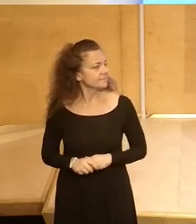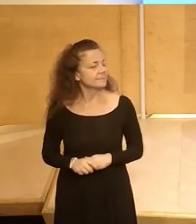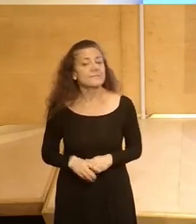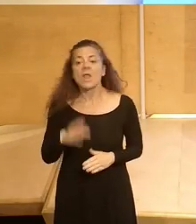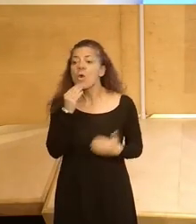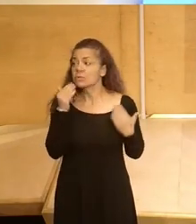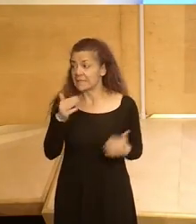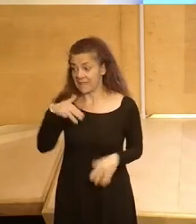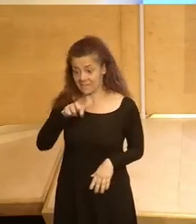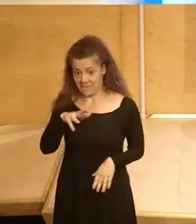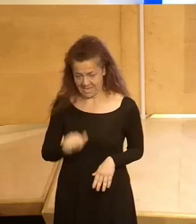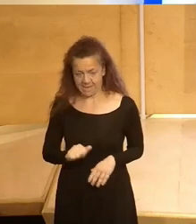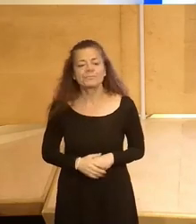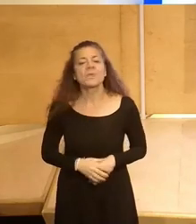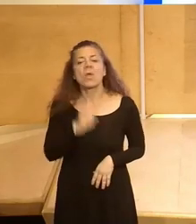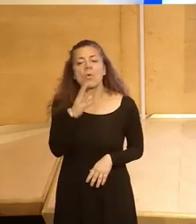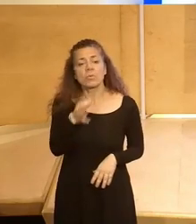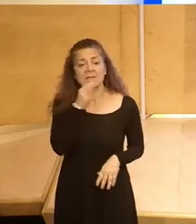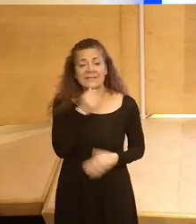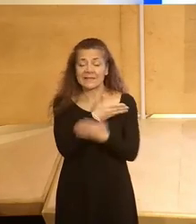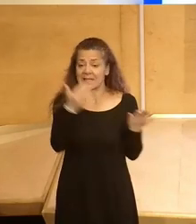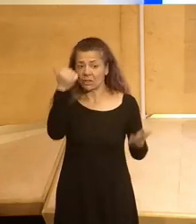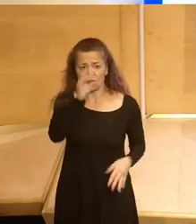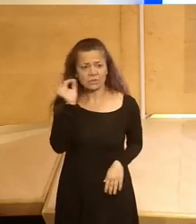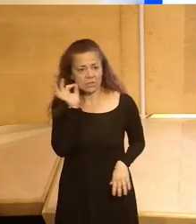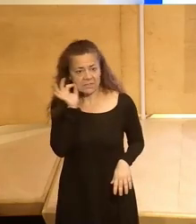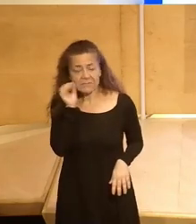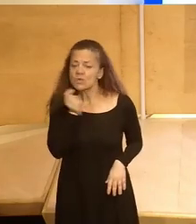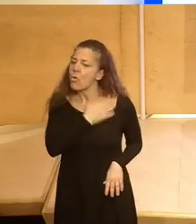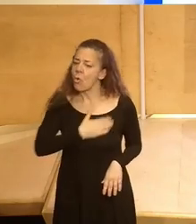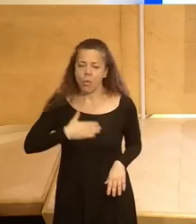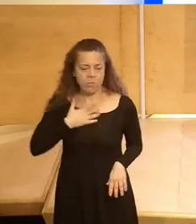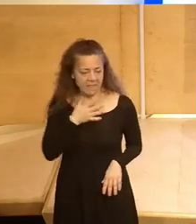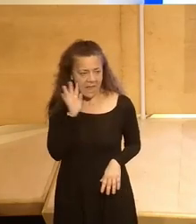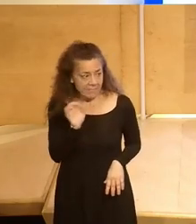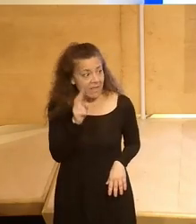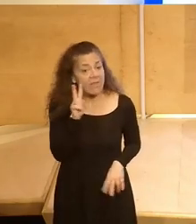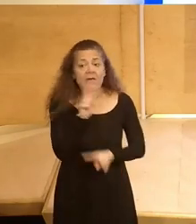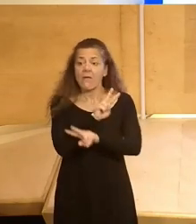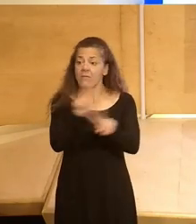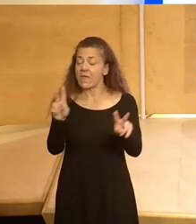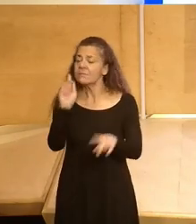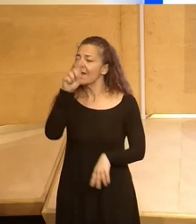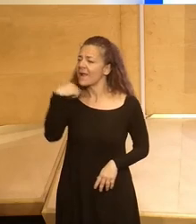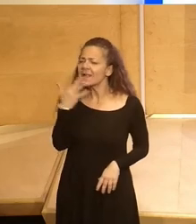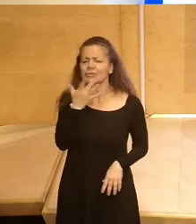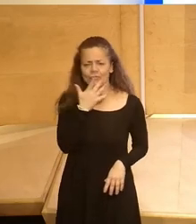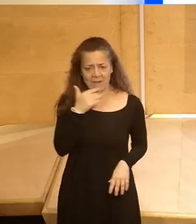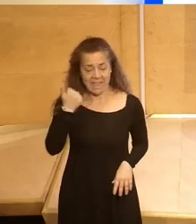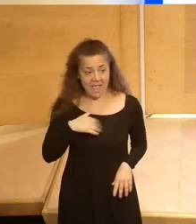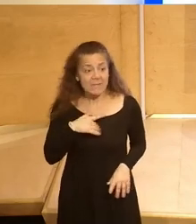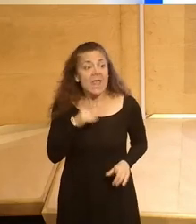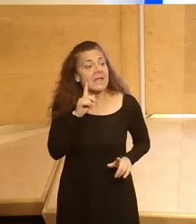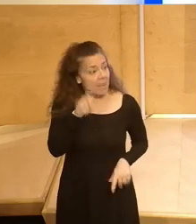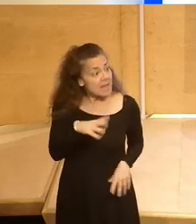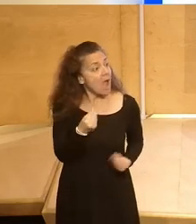Muchas gracias, María. Buenas tardes a todos y a todas. Es un placer, la verdad, ver a tantas caras conocidas y, por supuesto,